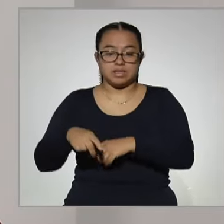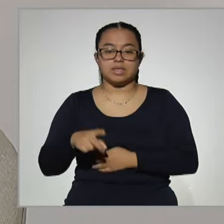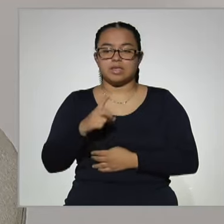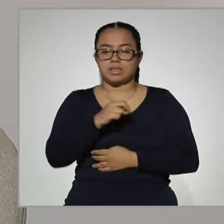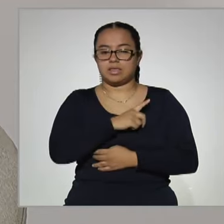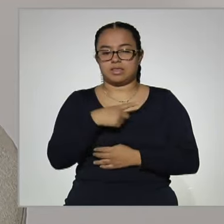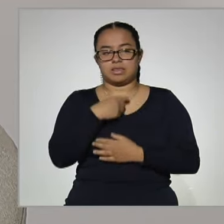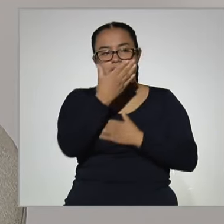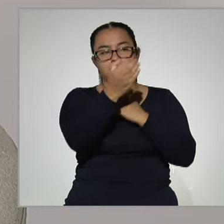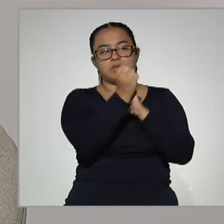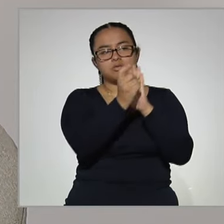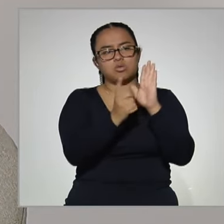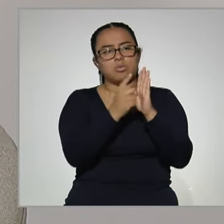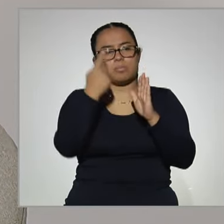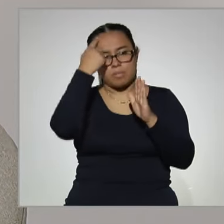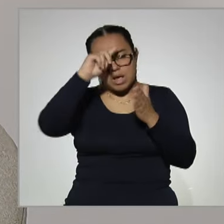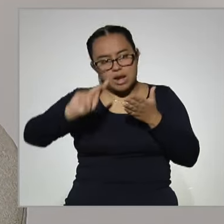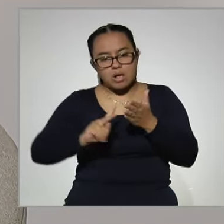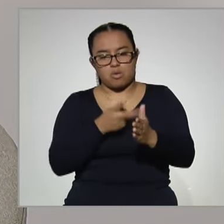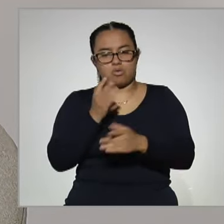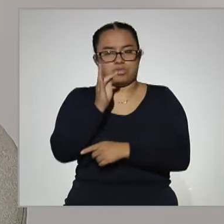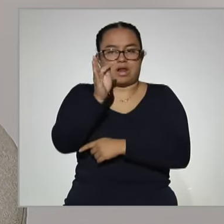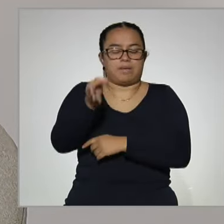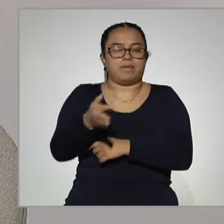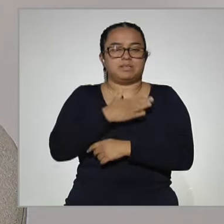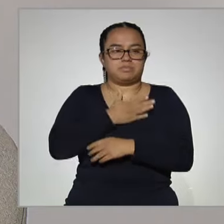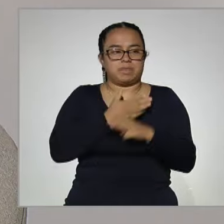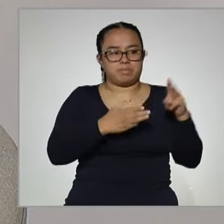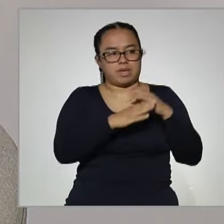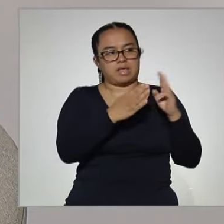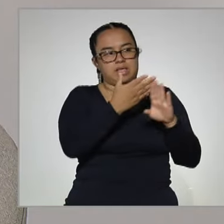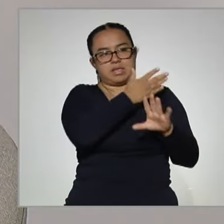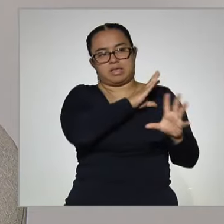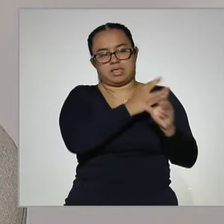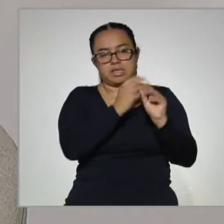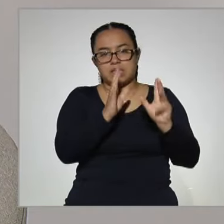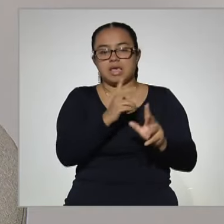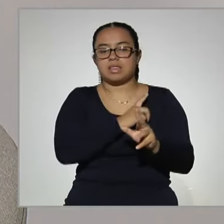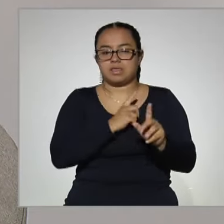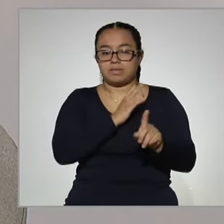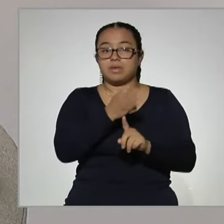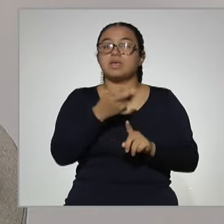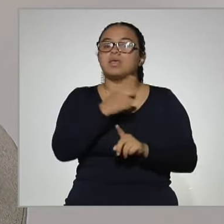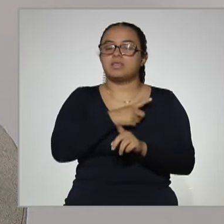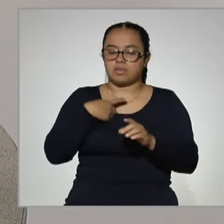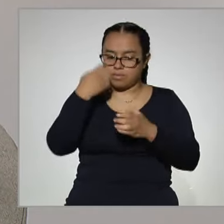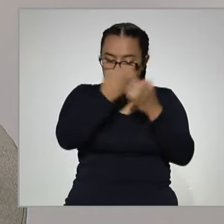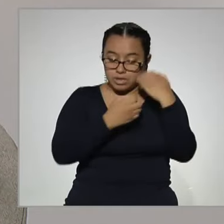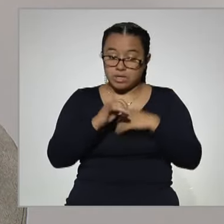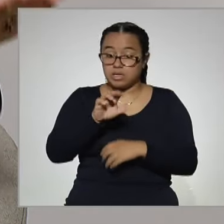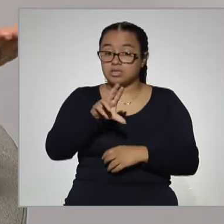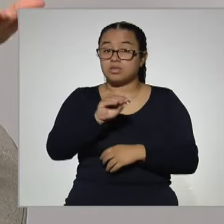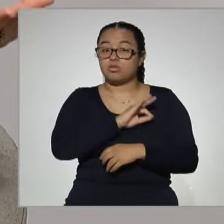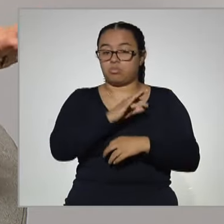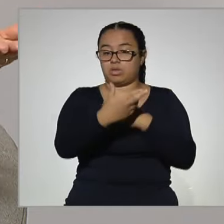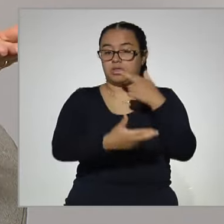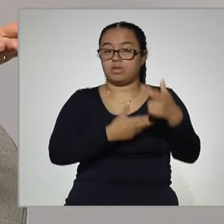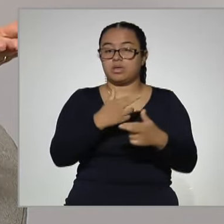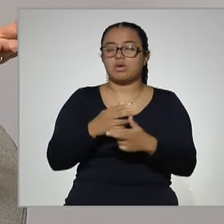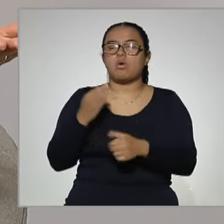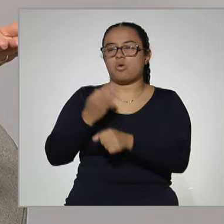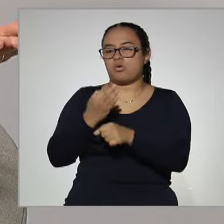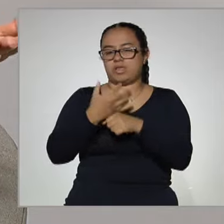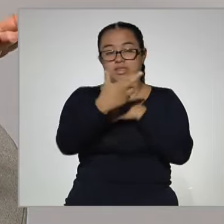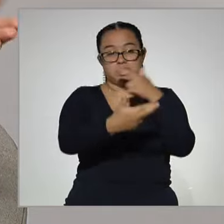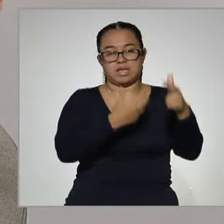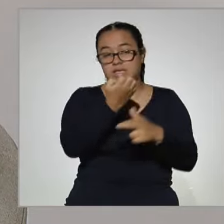una solicitud de revalidación y ahí pues hay que valorar si puede regresar a la, bueno, en este caso ya no puede